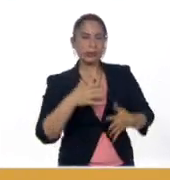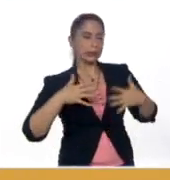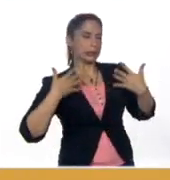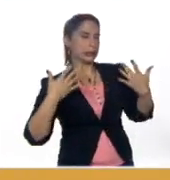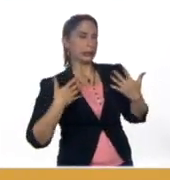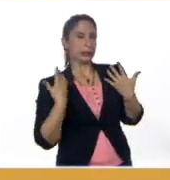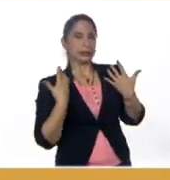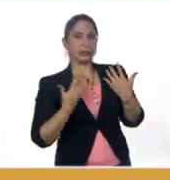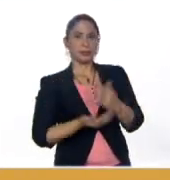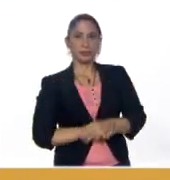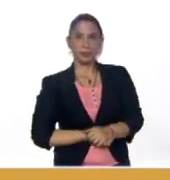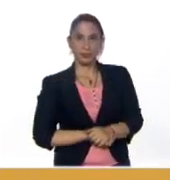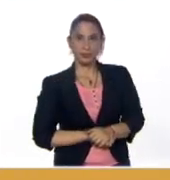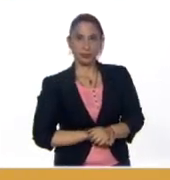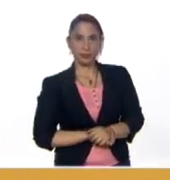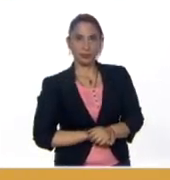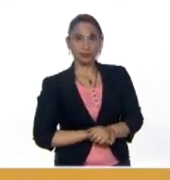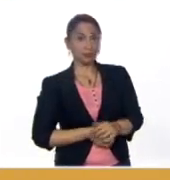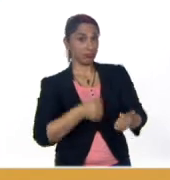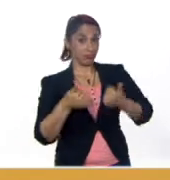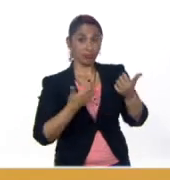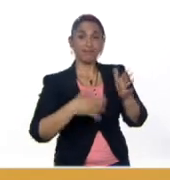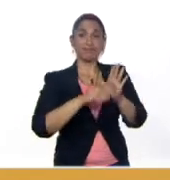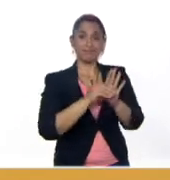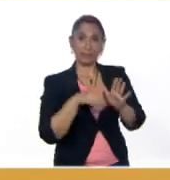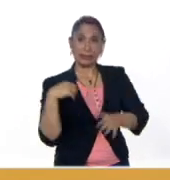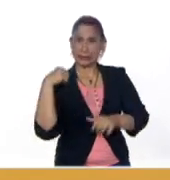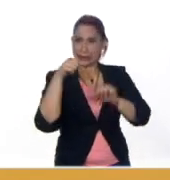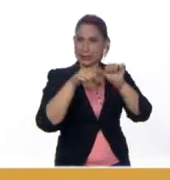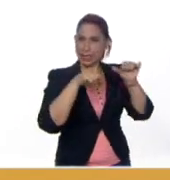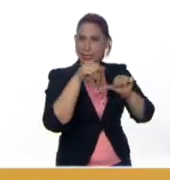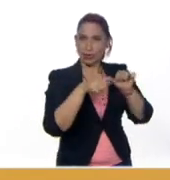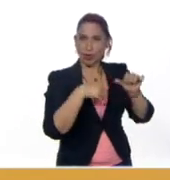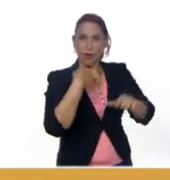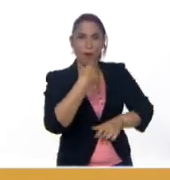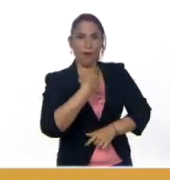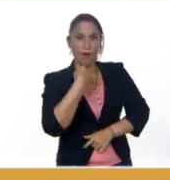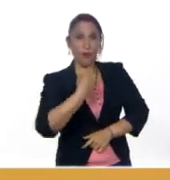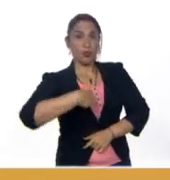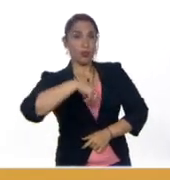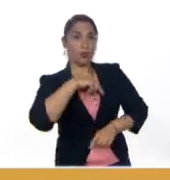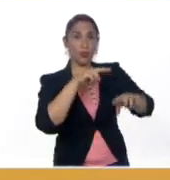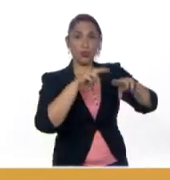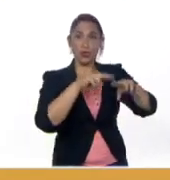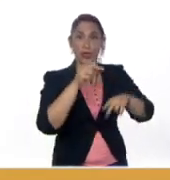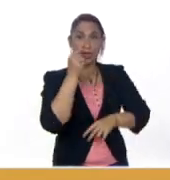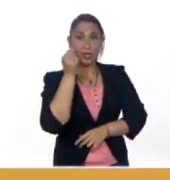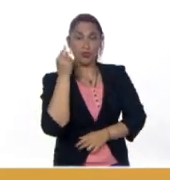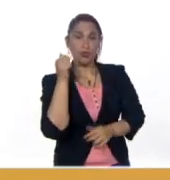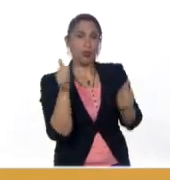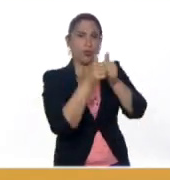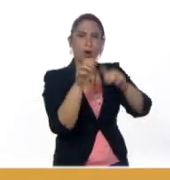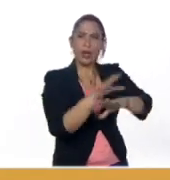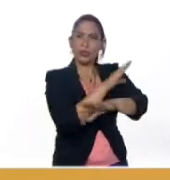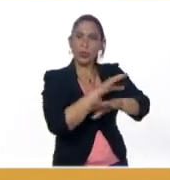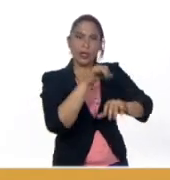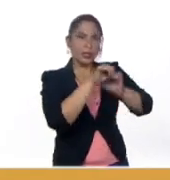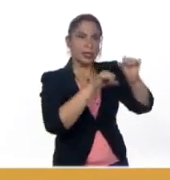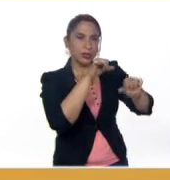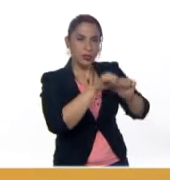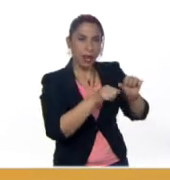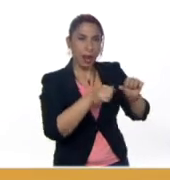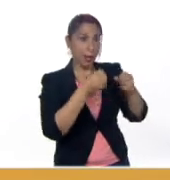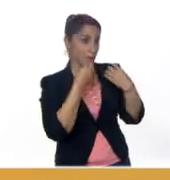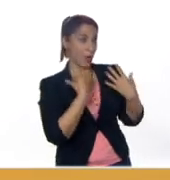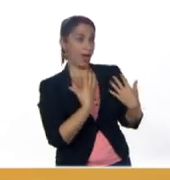gusta la diversión. Y qué mejor que rescatar esta tradición oral para nuestros niños y niñas con canciones tradicionales. Y